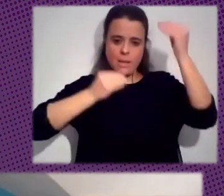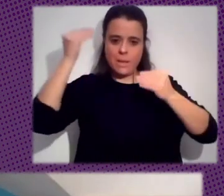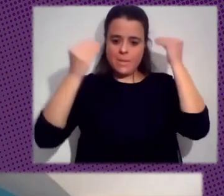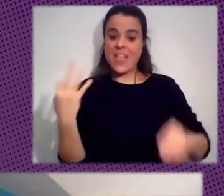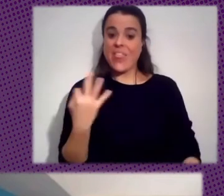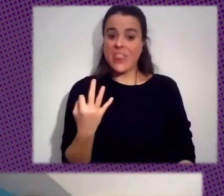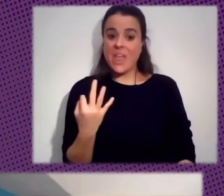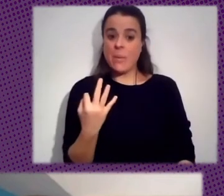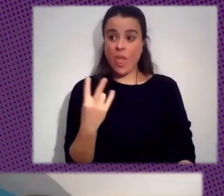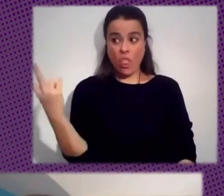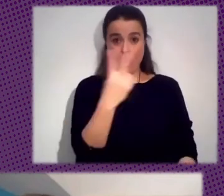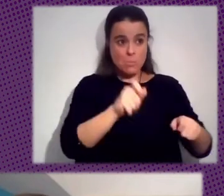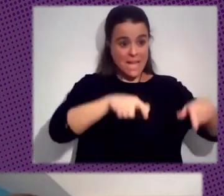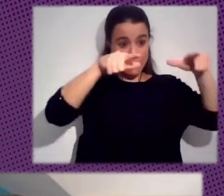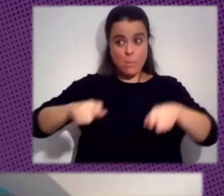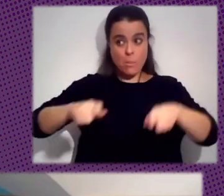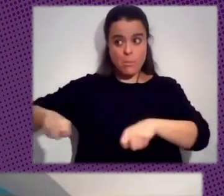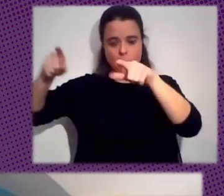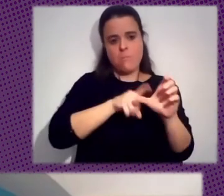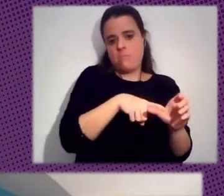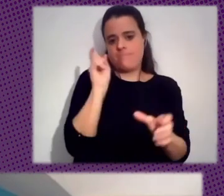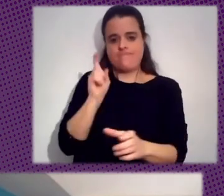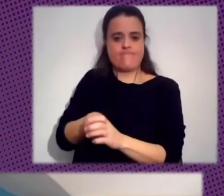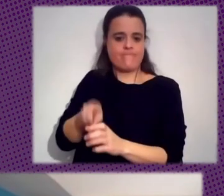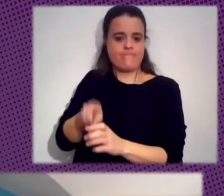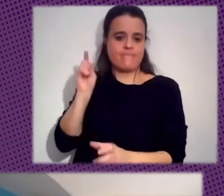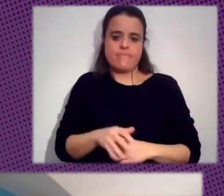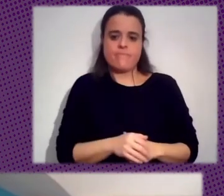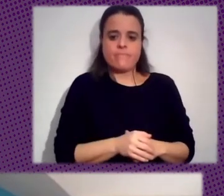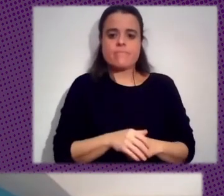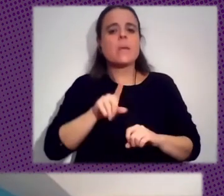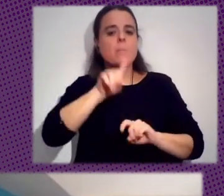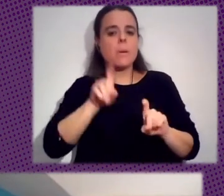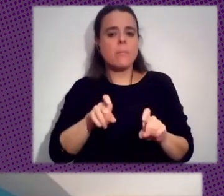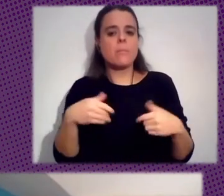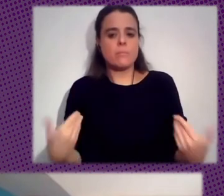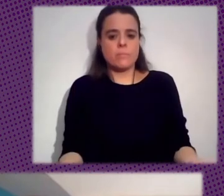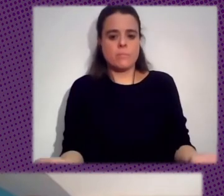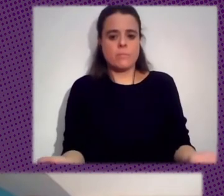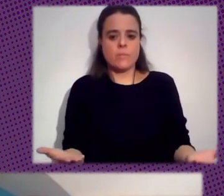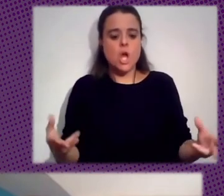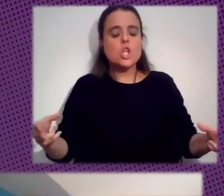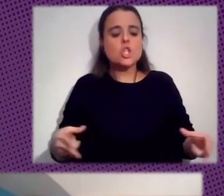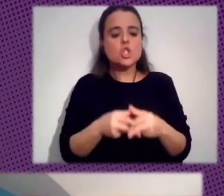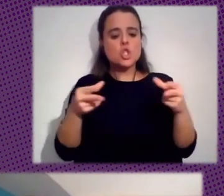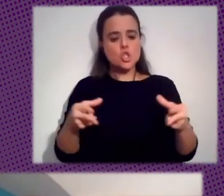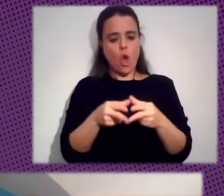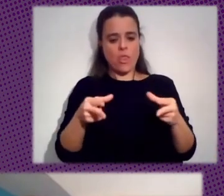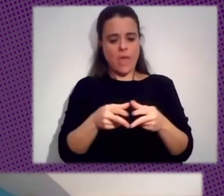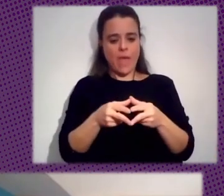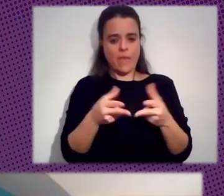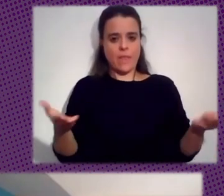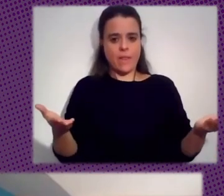De Estas Plataformas Y Bueno Mi Pregunta Entonces Es ¿Está La Sociedad Invitada A Esta Mesa